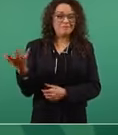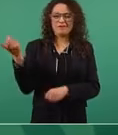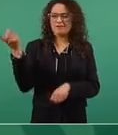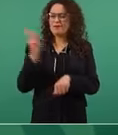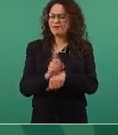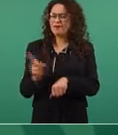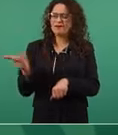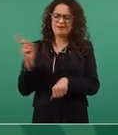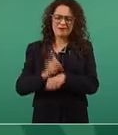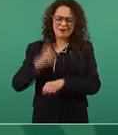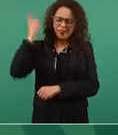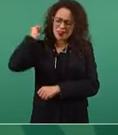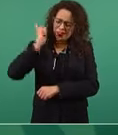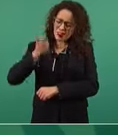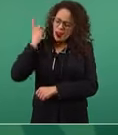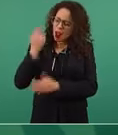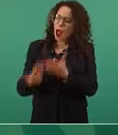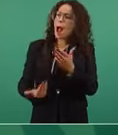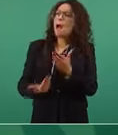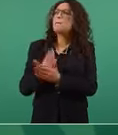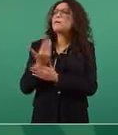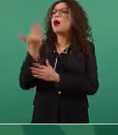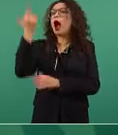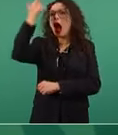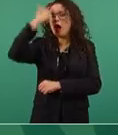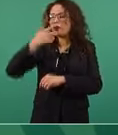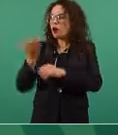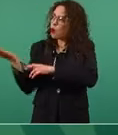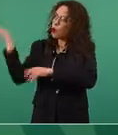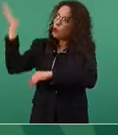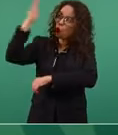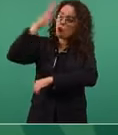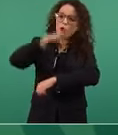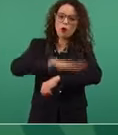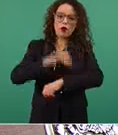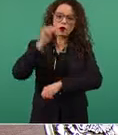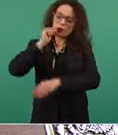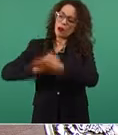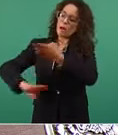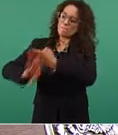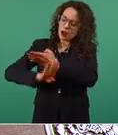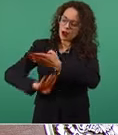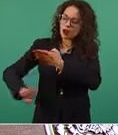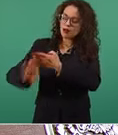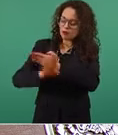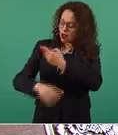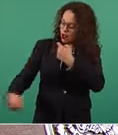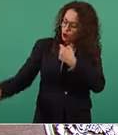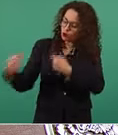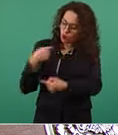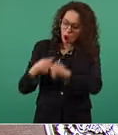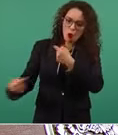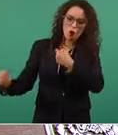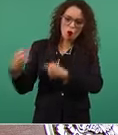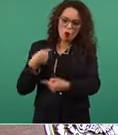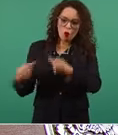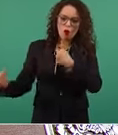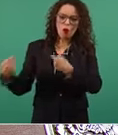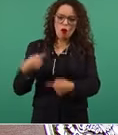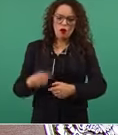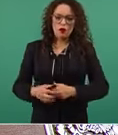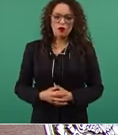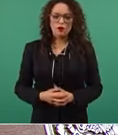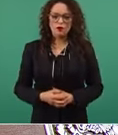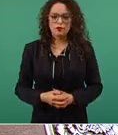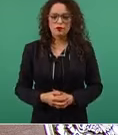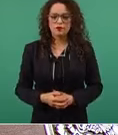la campaña en contra, en